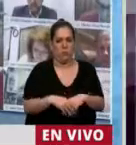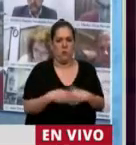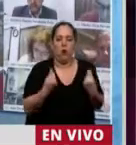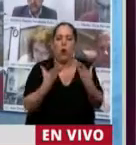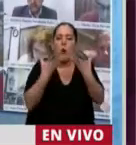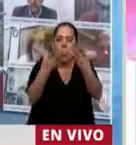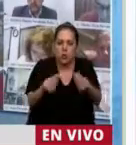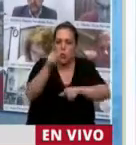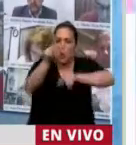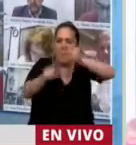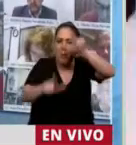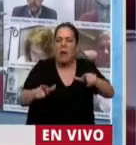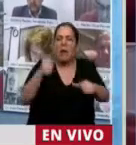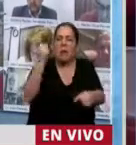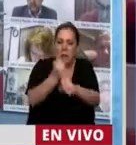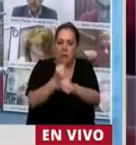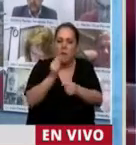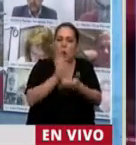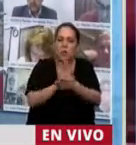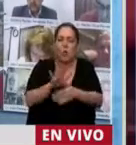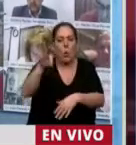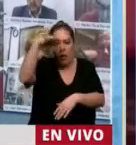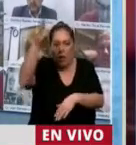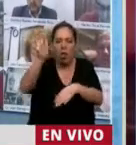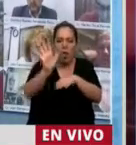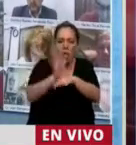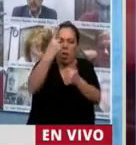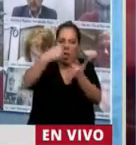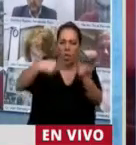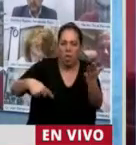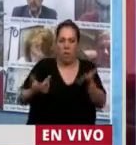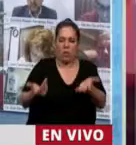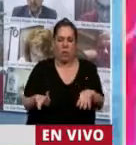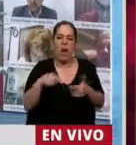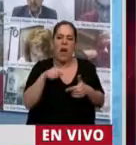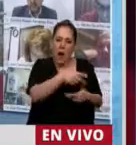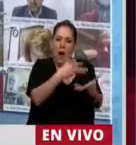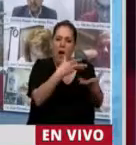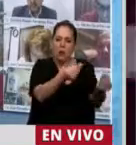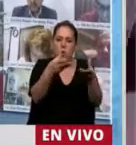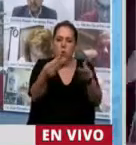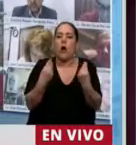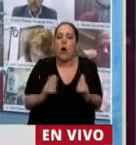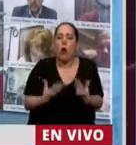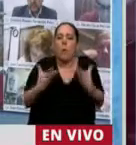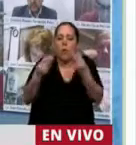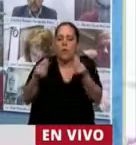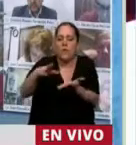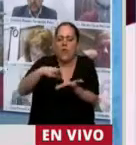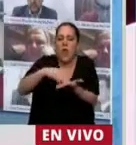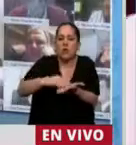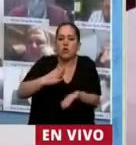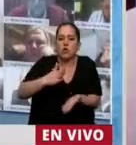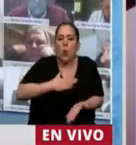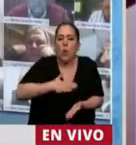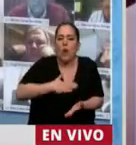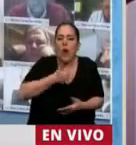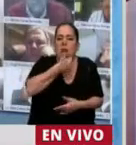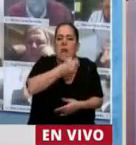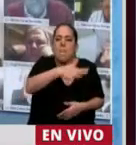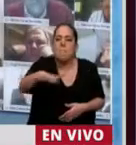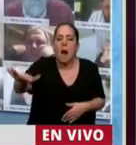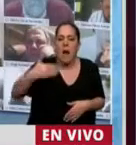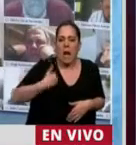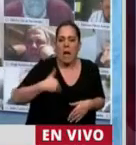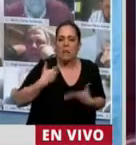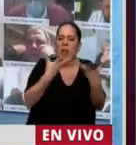el impuesto a la riqueza, que dice alguno que no es impuesto, que es una contribución, es un aporte, por única vez